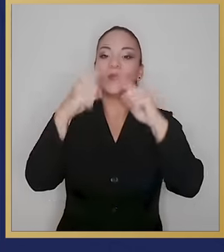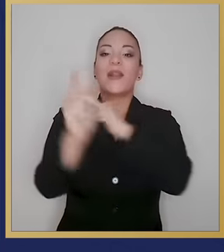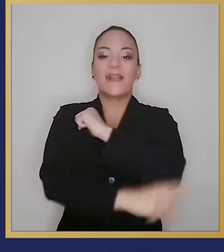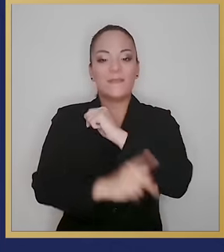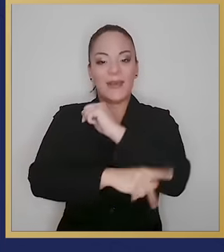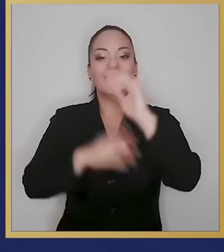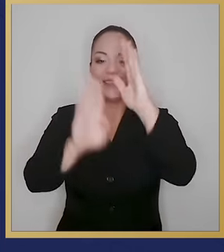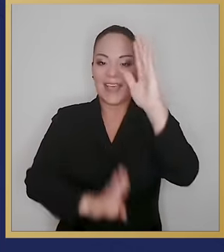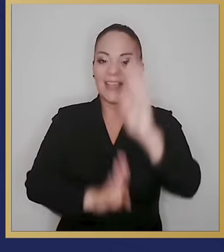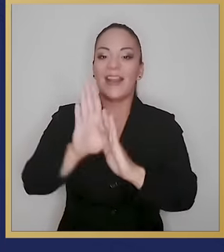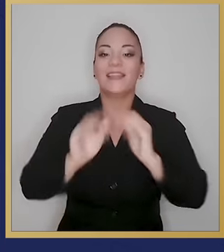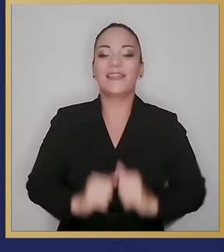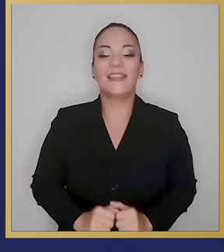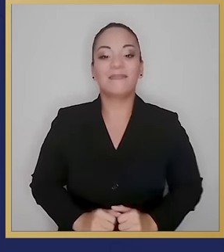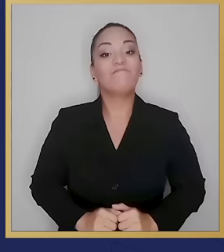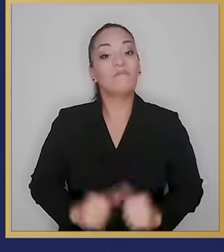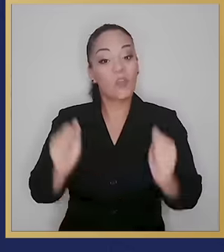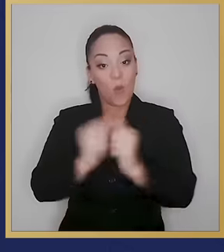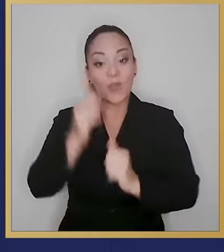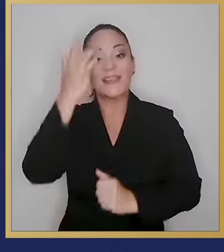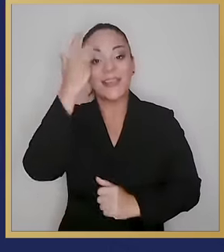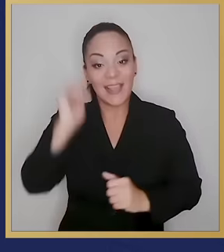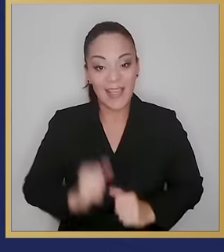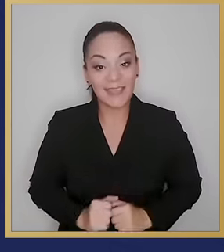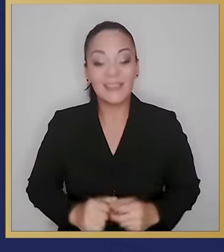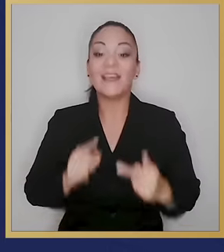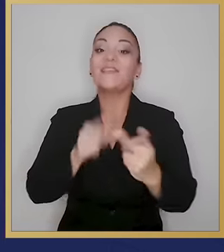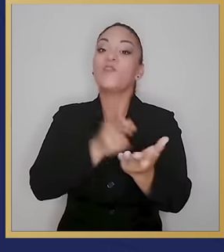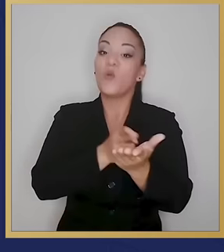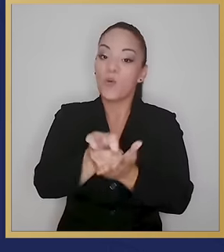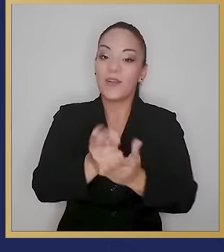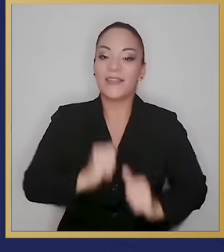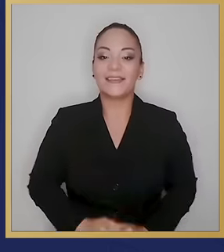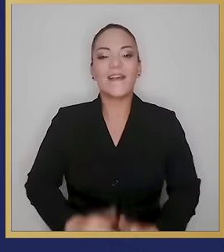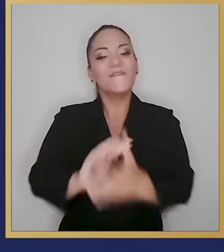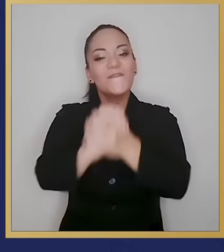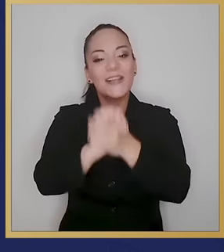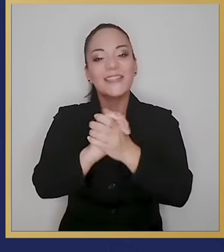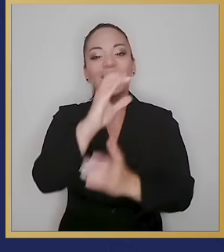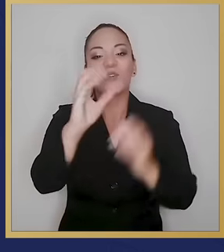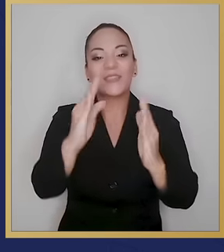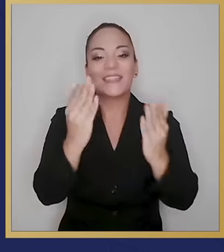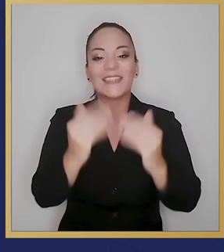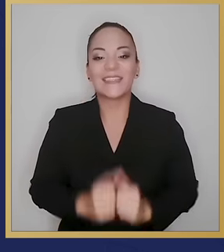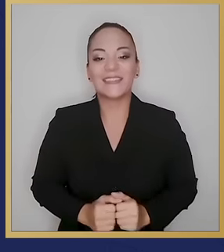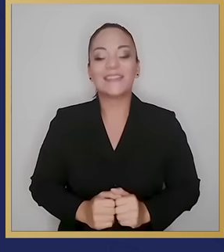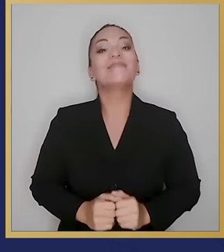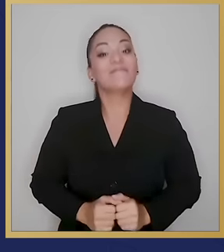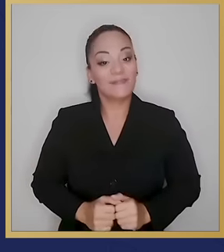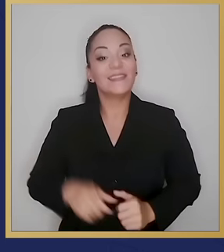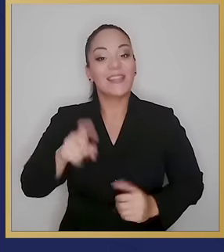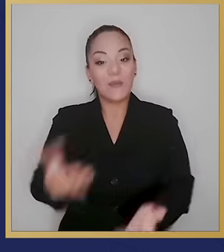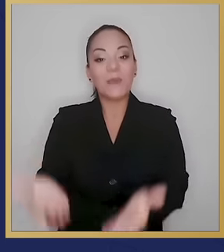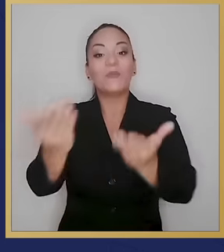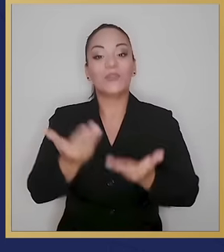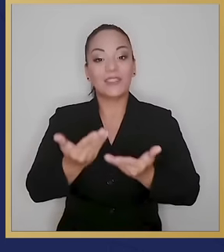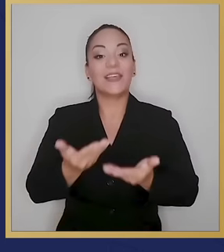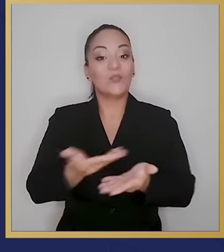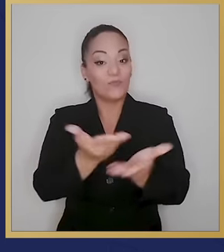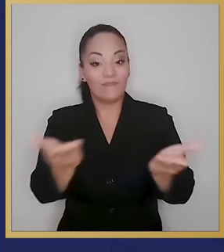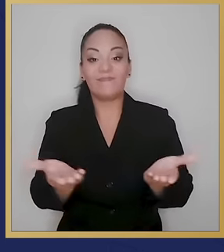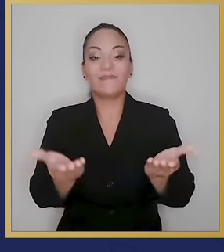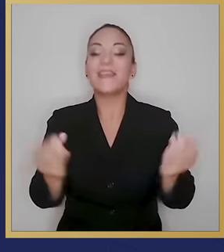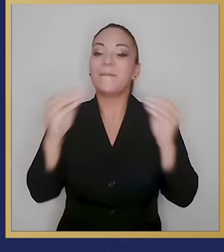país adelante, inteligentemente y con honradez. Felicidades costarricenses. Nos merecemos eso